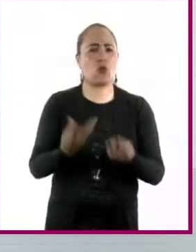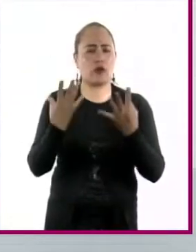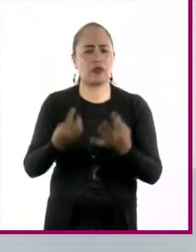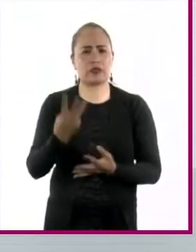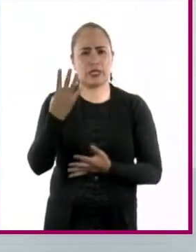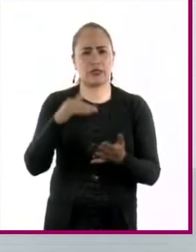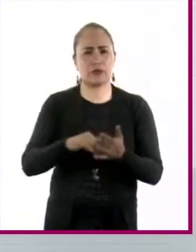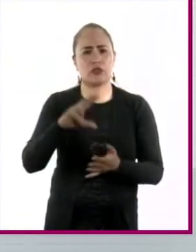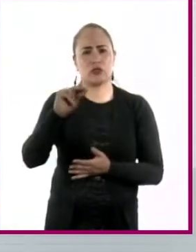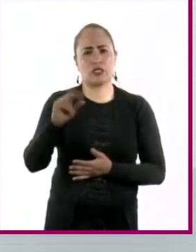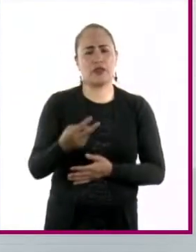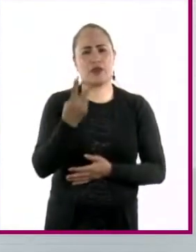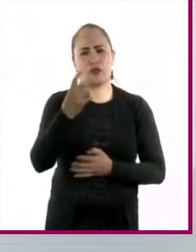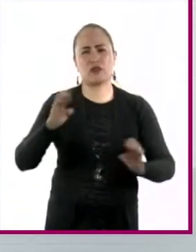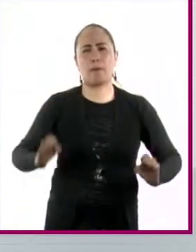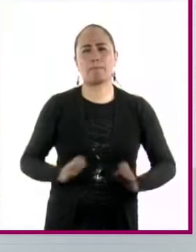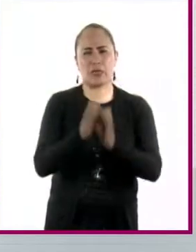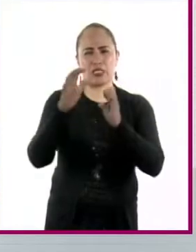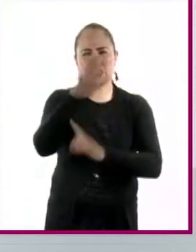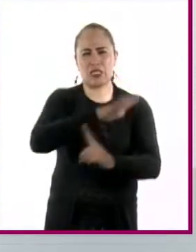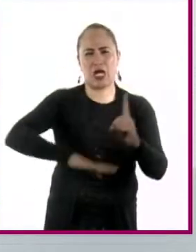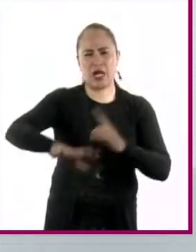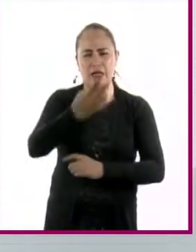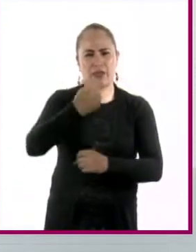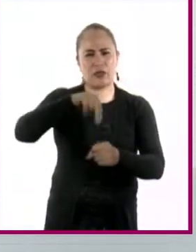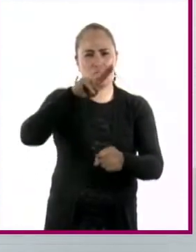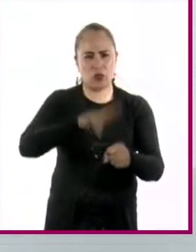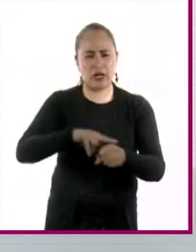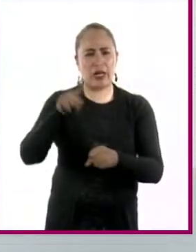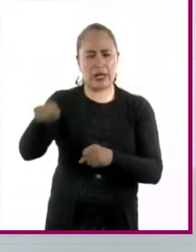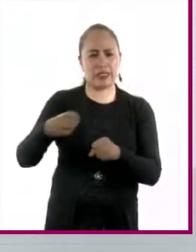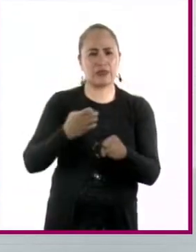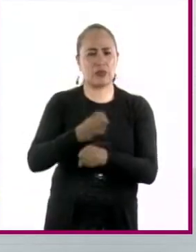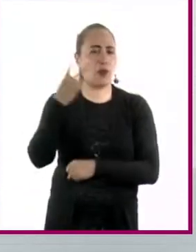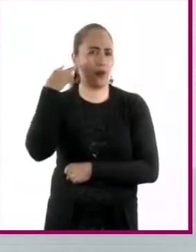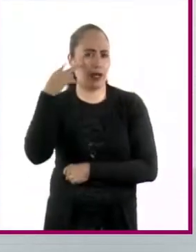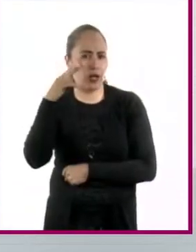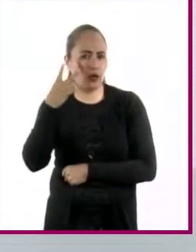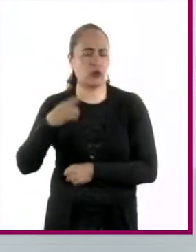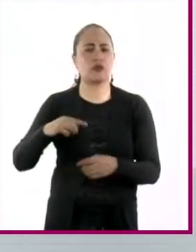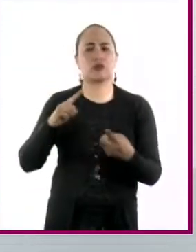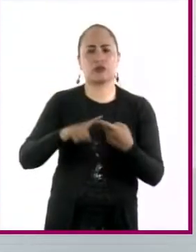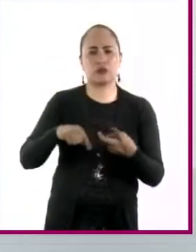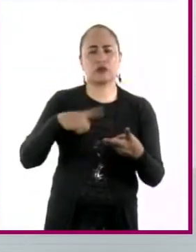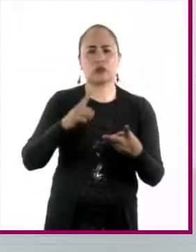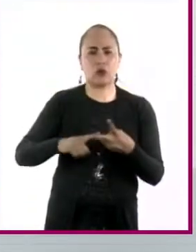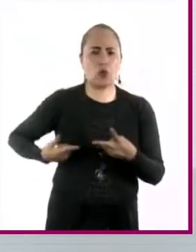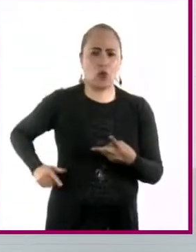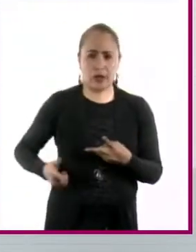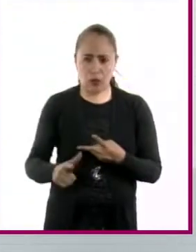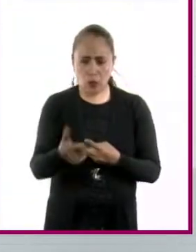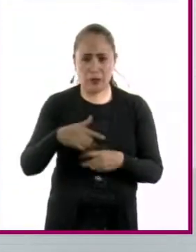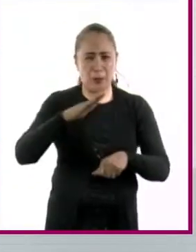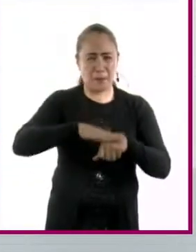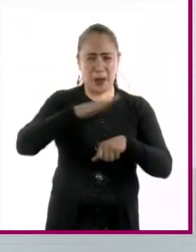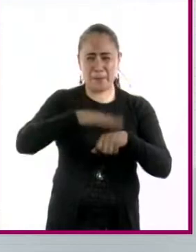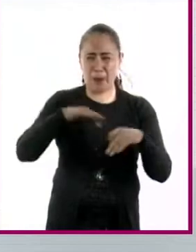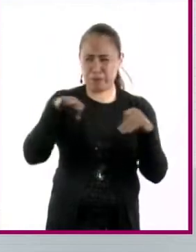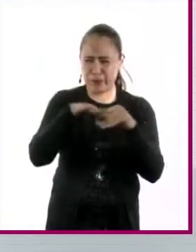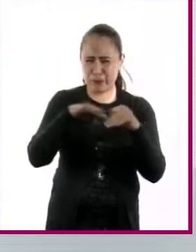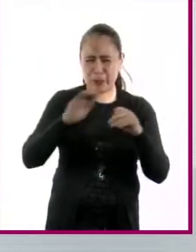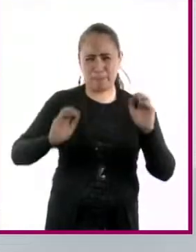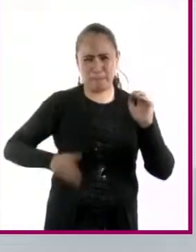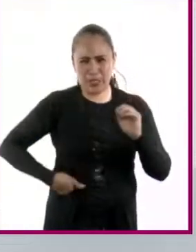3.082 emergencias ambientales, siendo los estados de Veracruz y Guanajuato los que registraron el mayor número en el país,